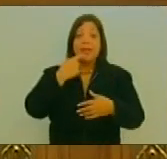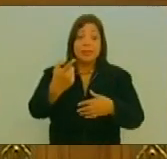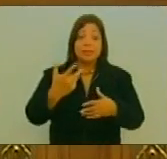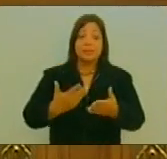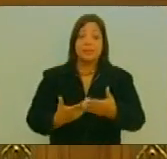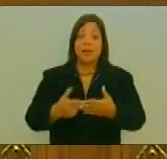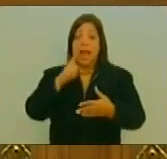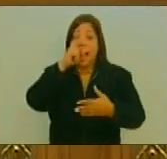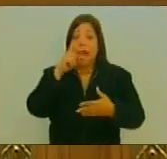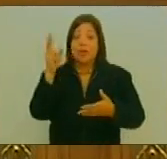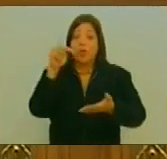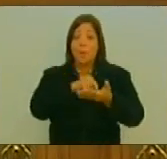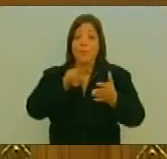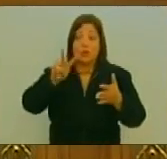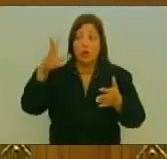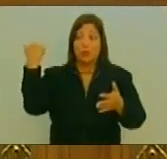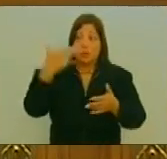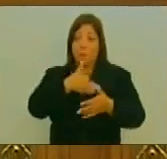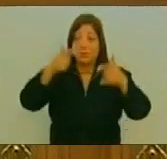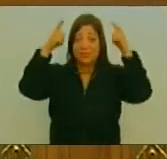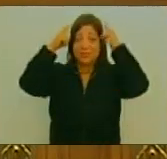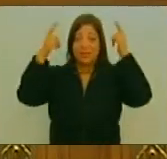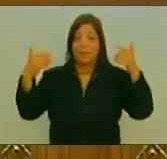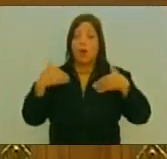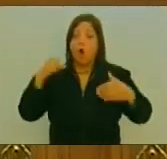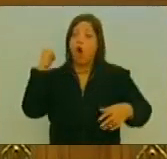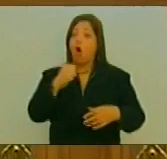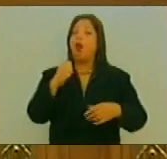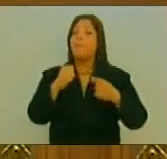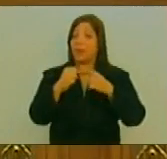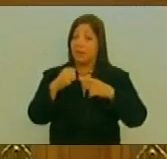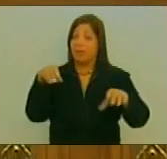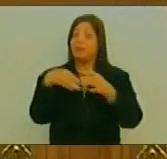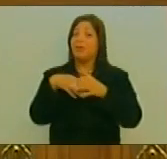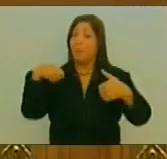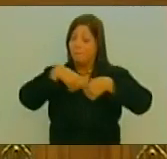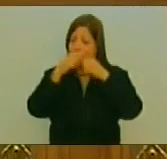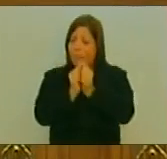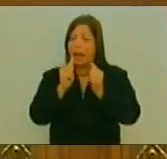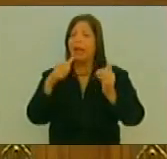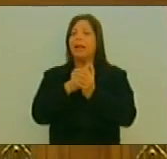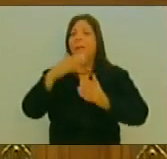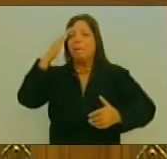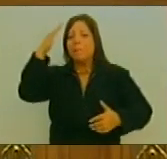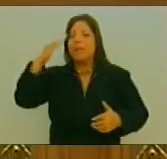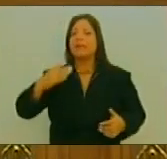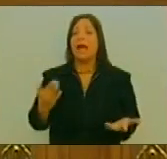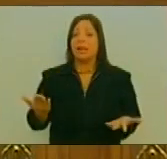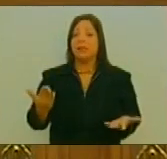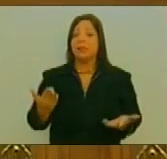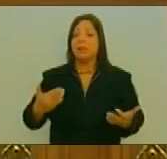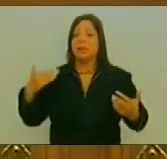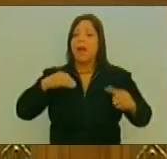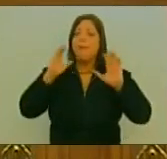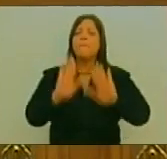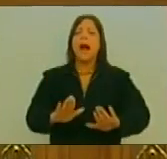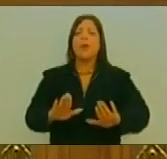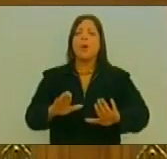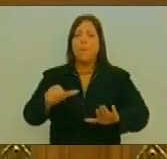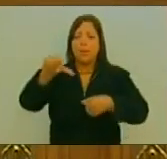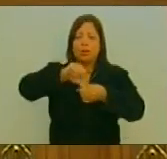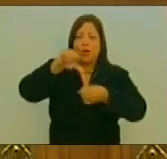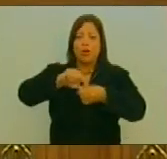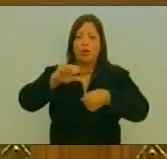Que en el año 2002 Nuestro comandante Chávez Sufrió un golpe de Estado Hay que decir también Que sufrimos Un paro petrolero